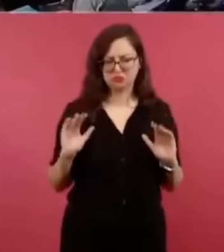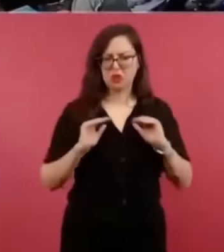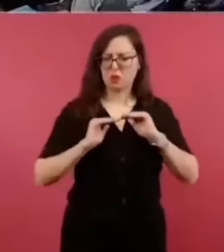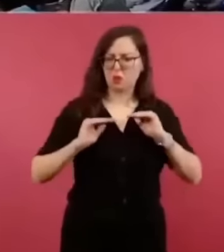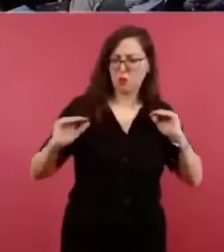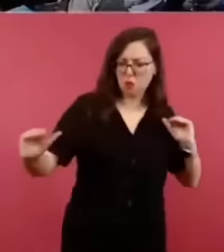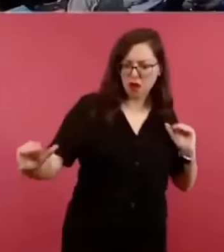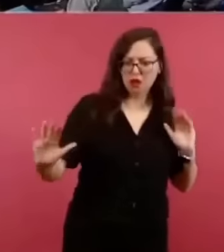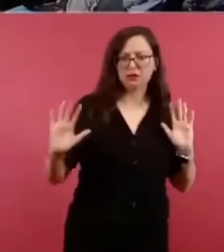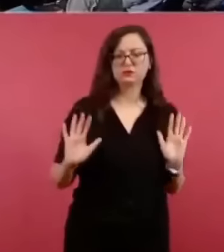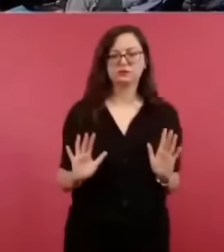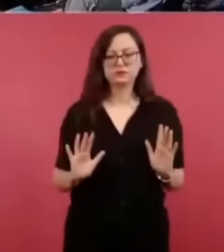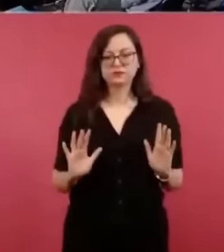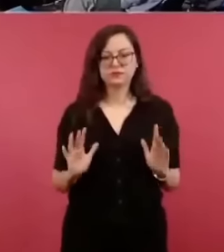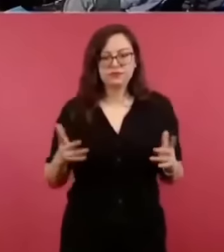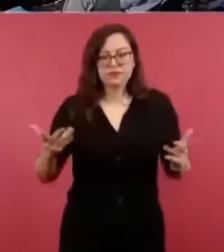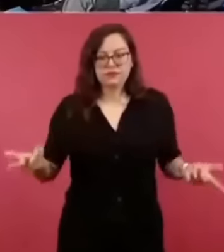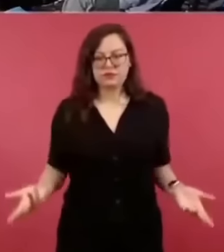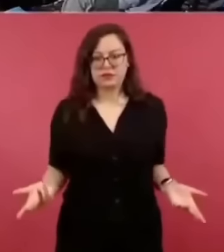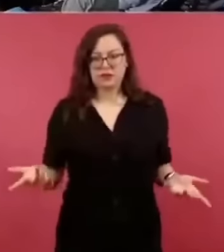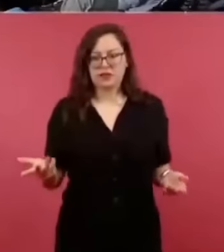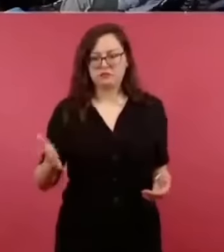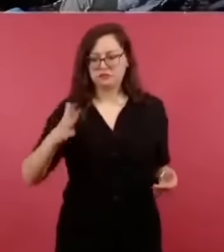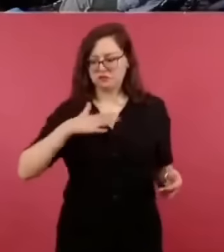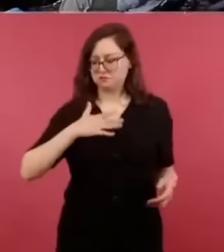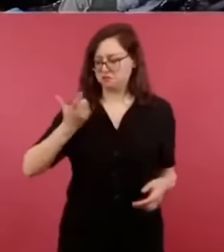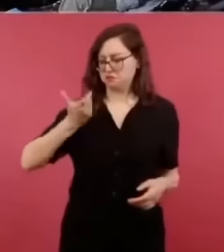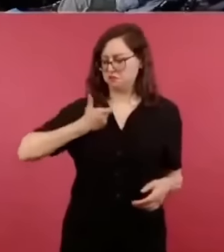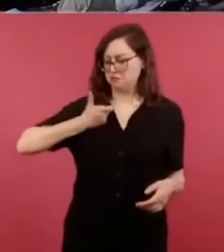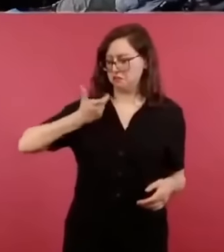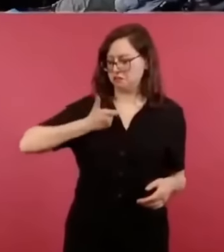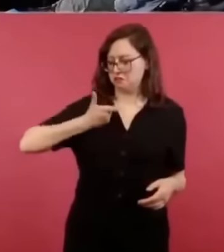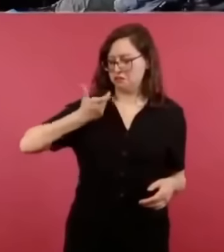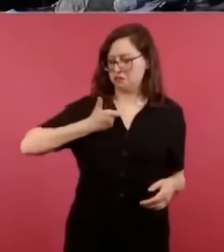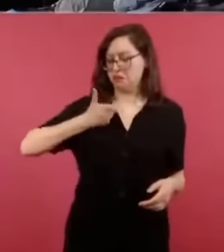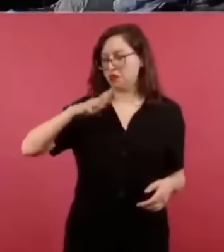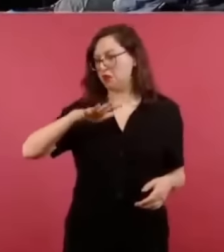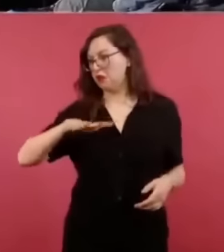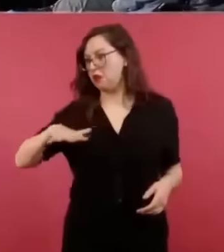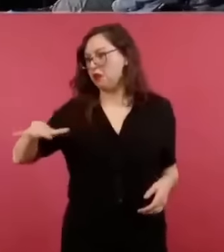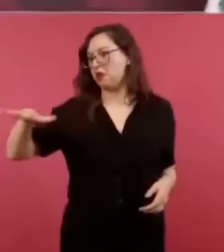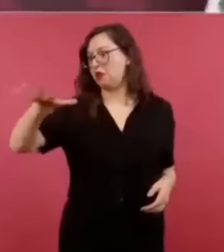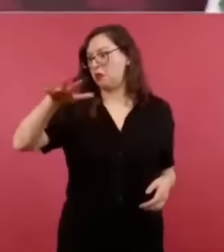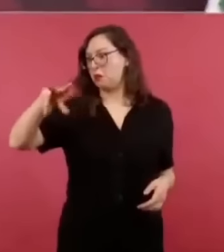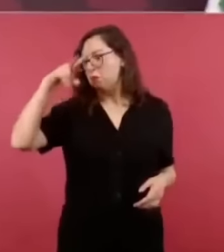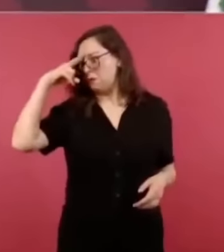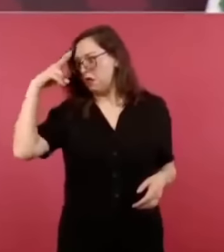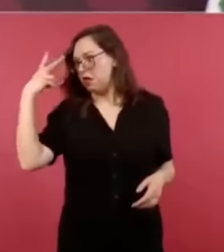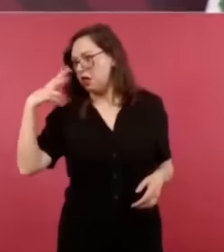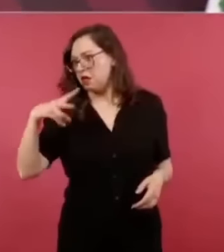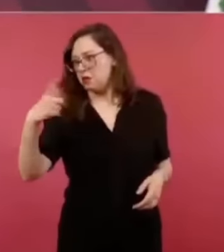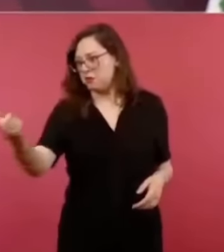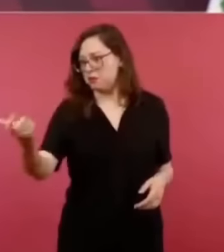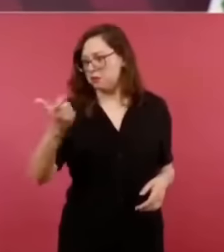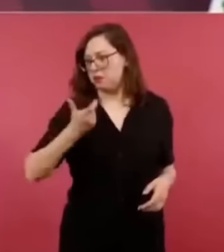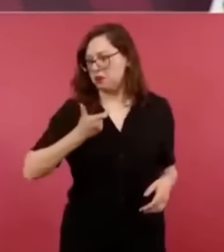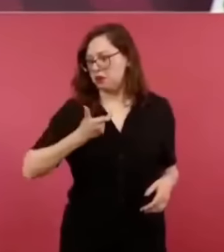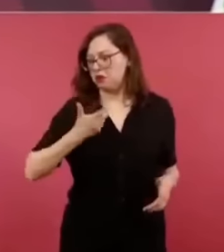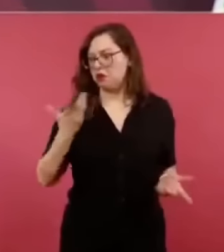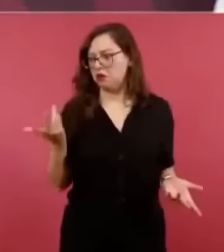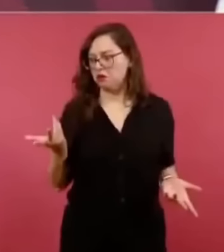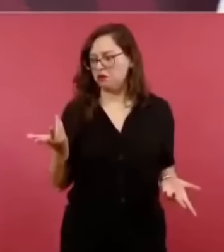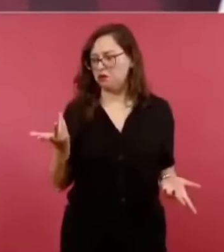si me pagan todos los mexicanos, nada más me pongo al servicio de una minoría?